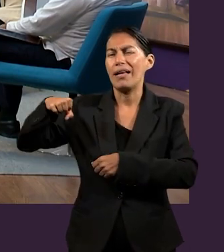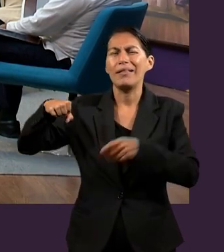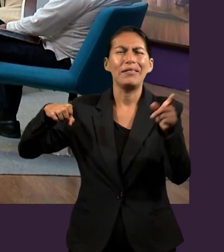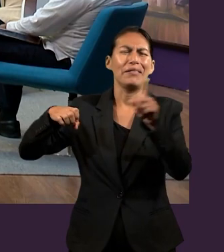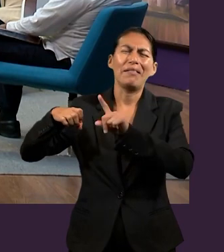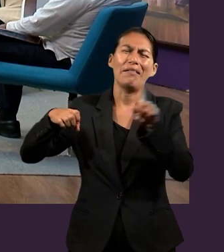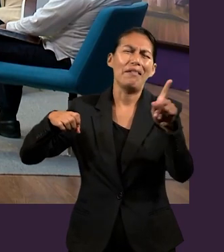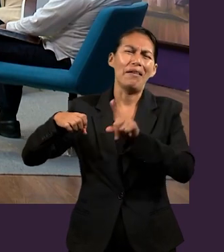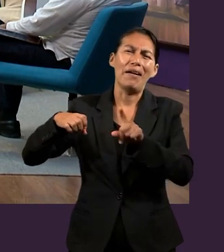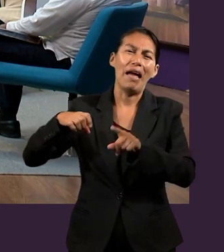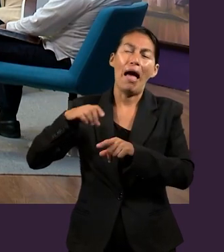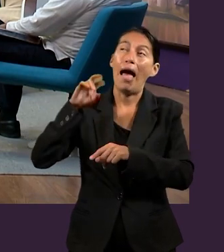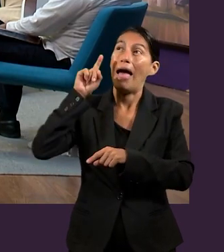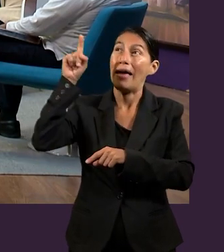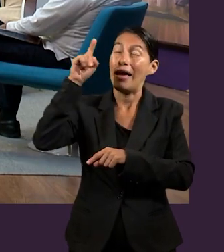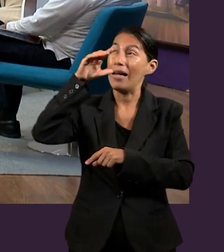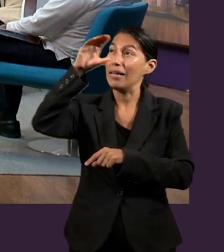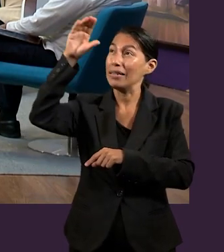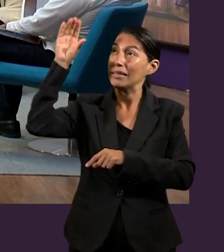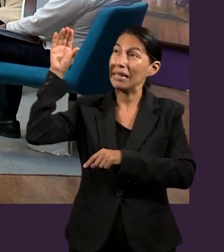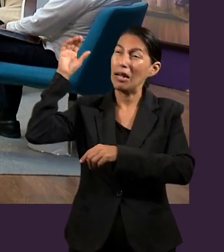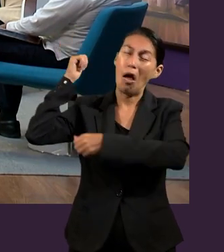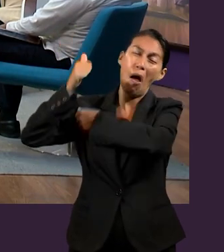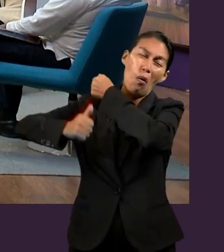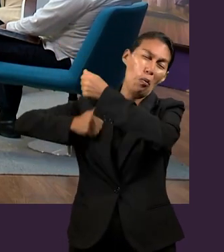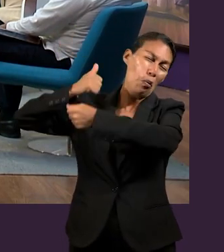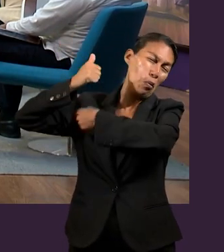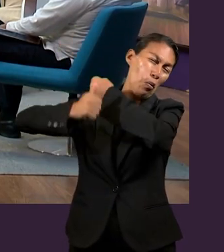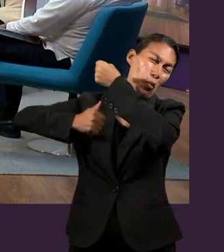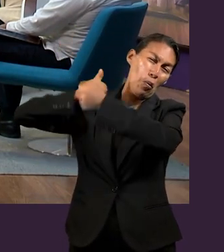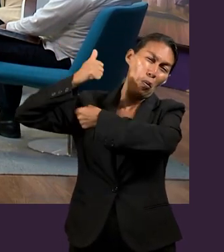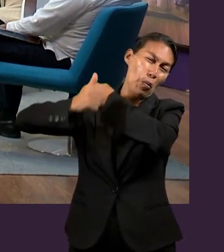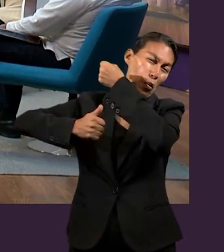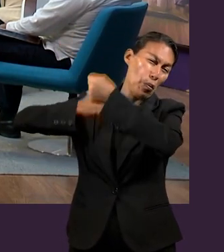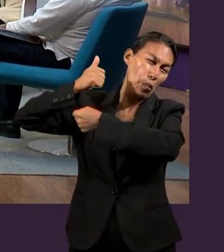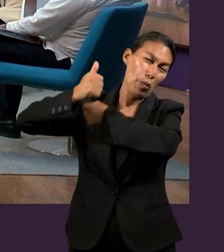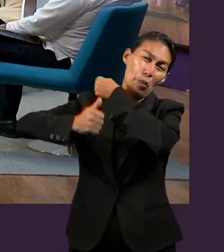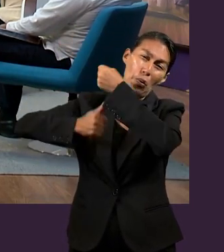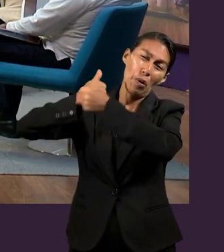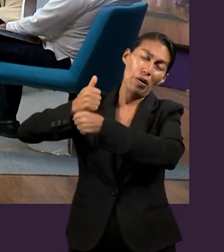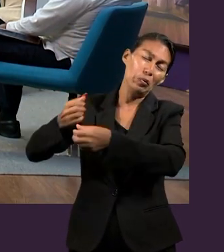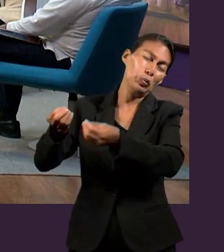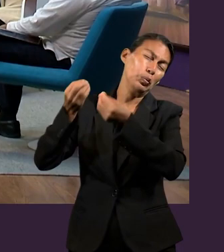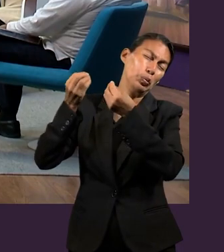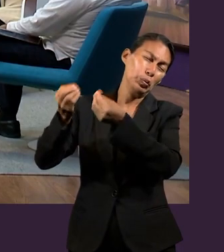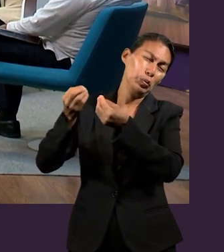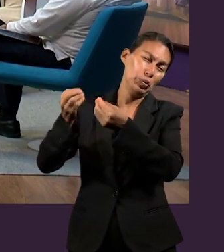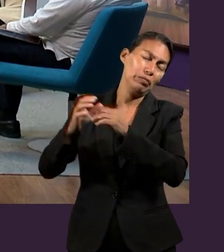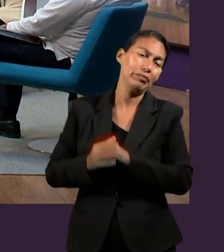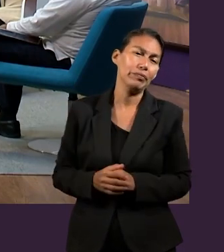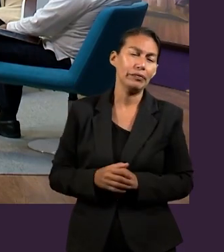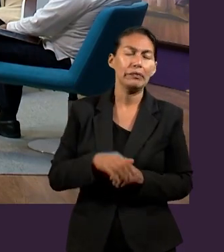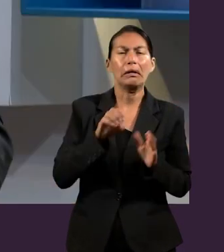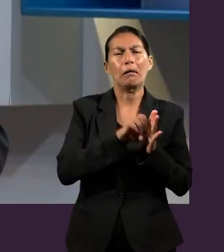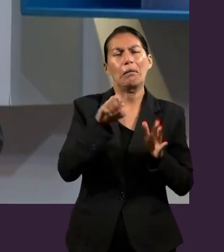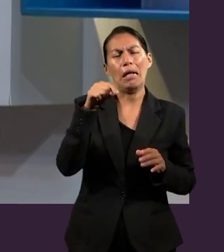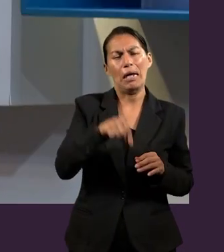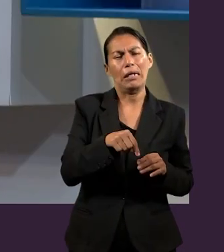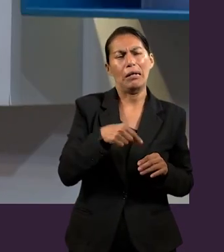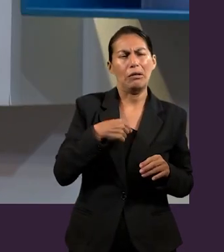sin fin. Por muy que querramos vivir 100 años y decir estamos haciendo planes, ay, a mí cómo me gustaría vivir